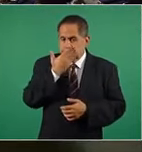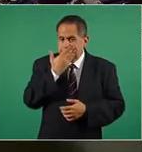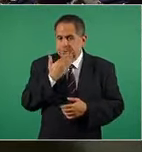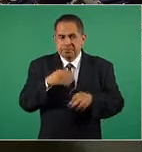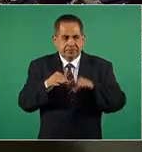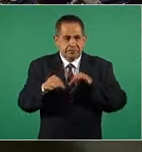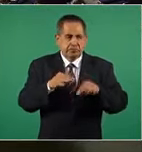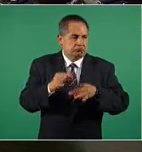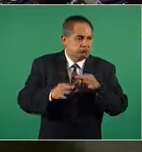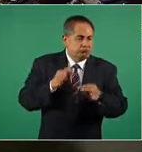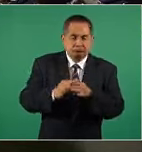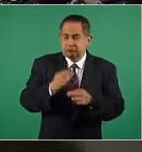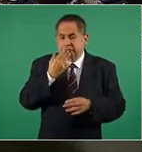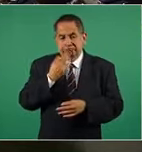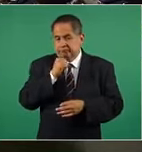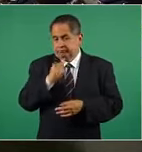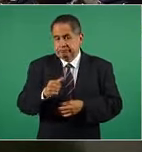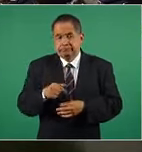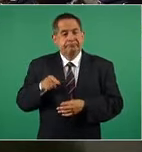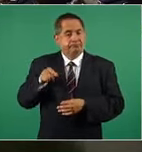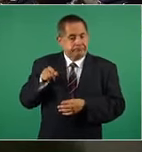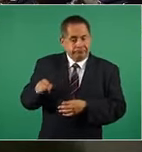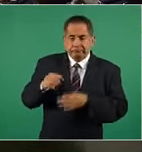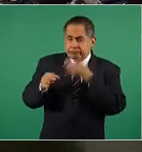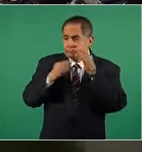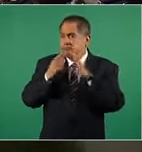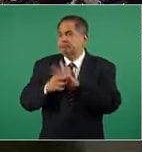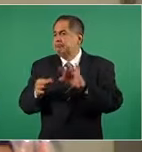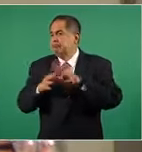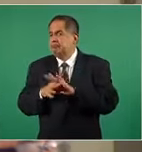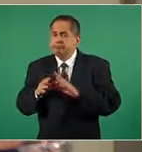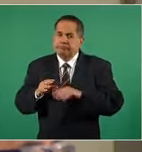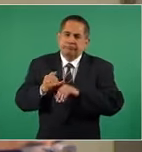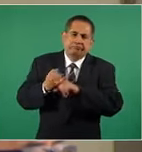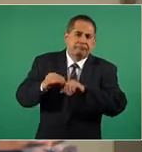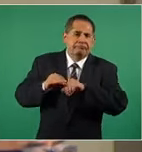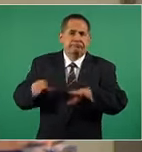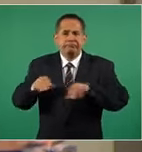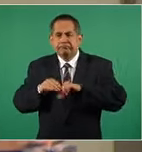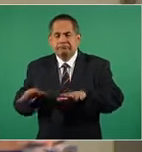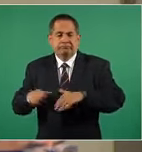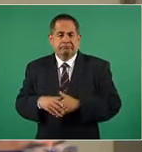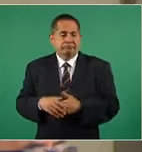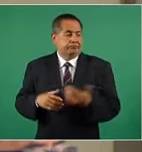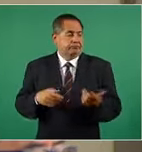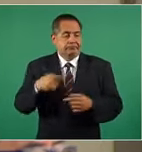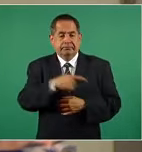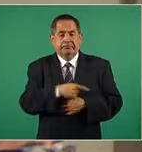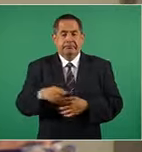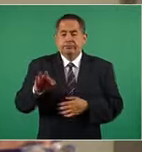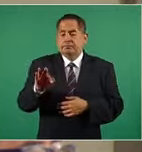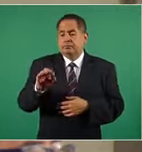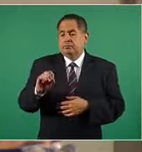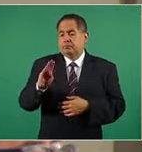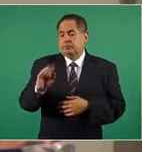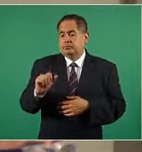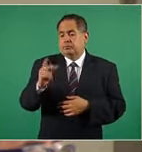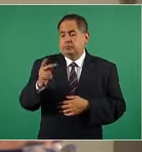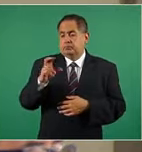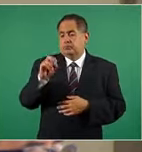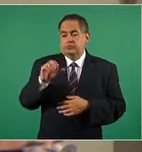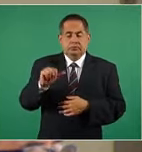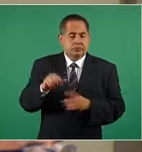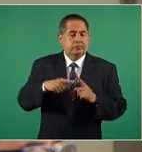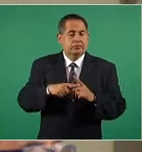para ejecutar una campaña donde la gente se informara. El fobaproa es un proyecto